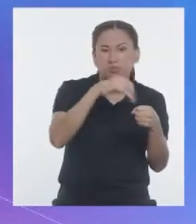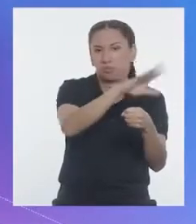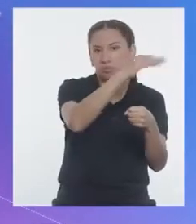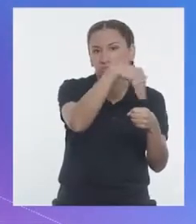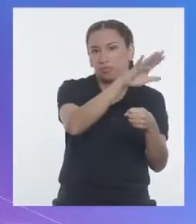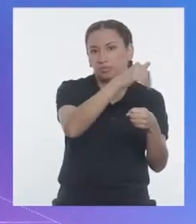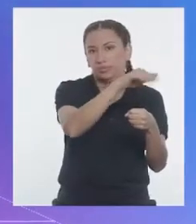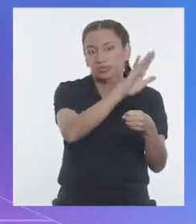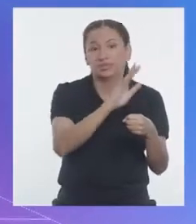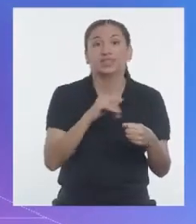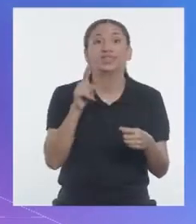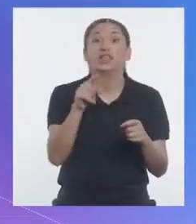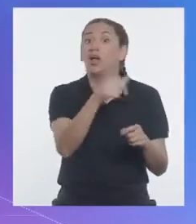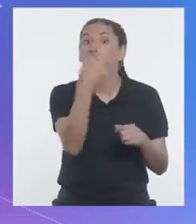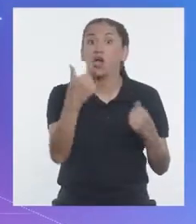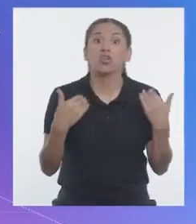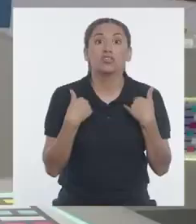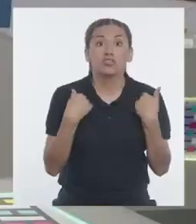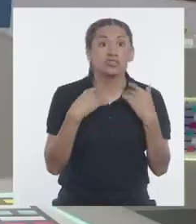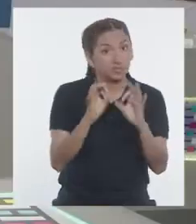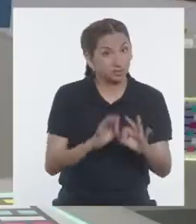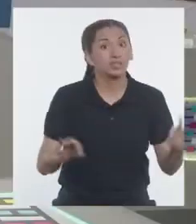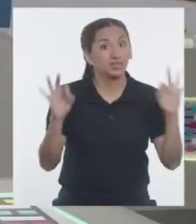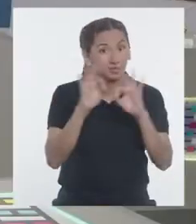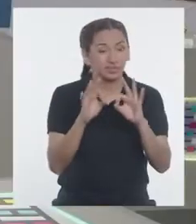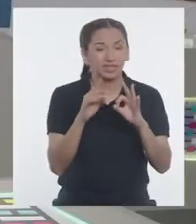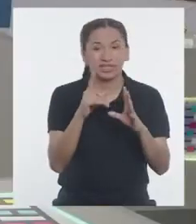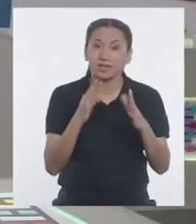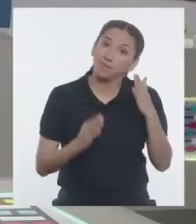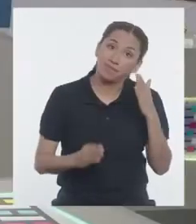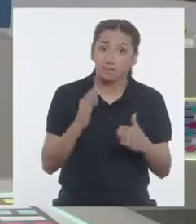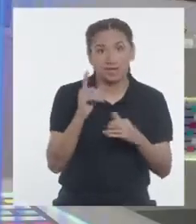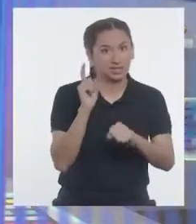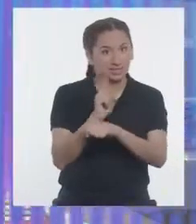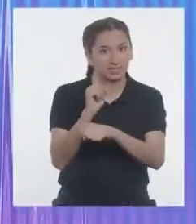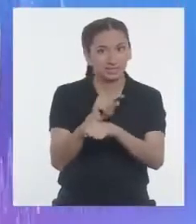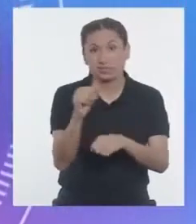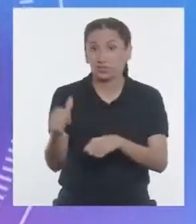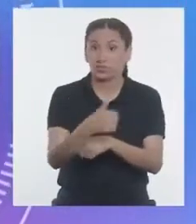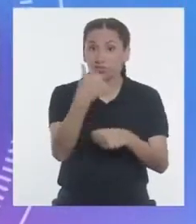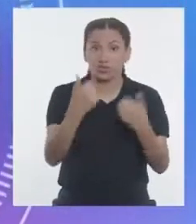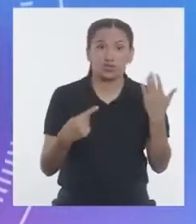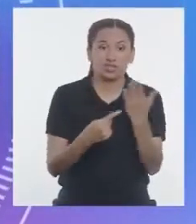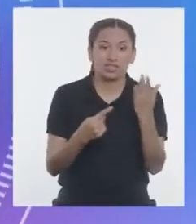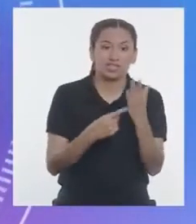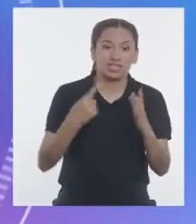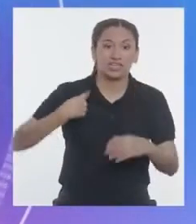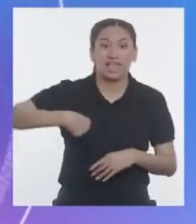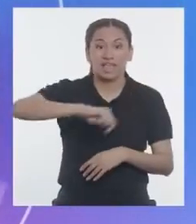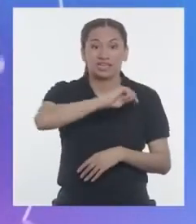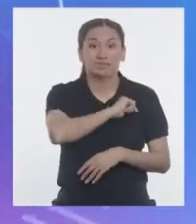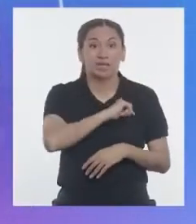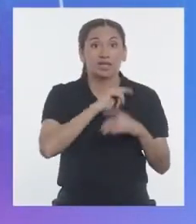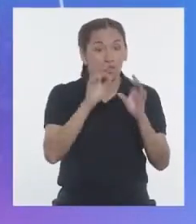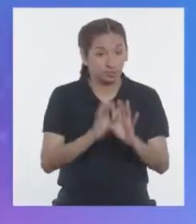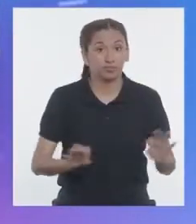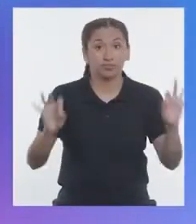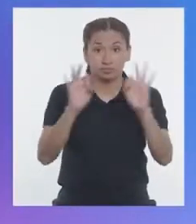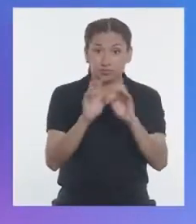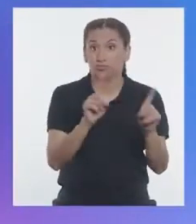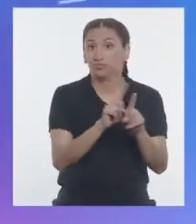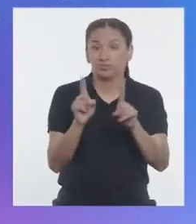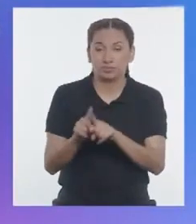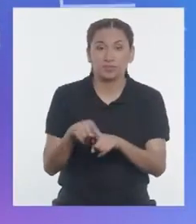importante para los cultivos andinos. Maka nos presenta una técnica prehispánica muy importante